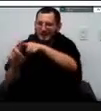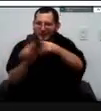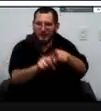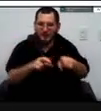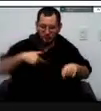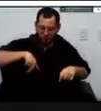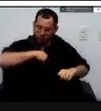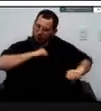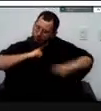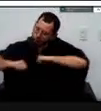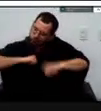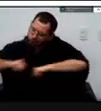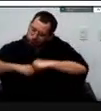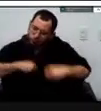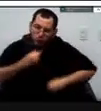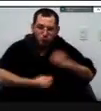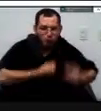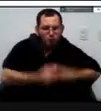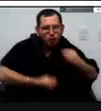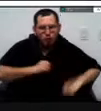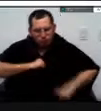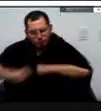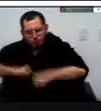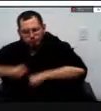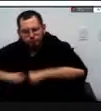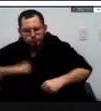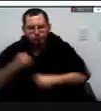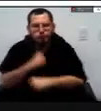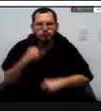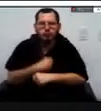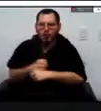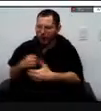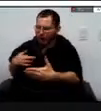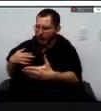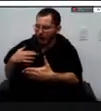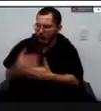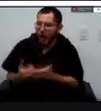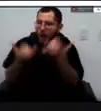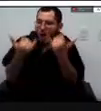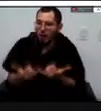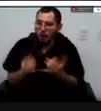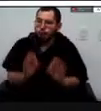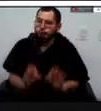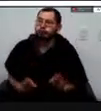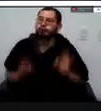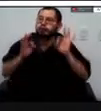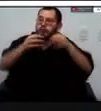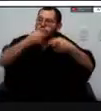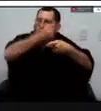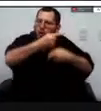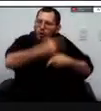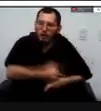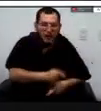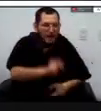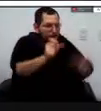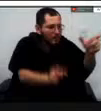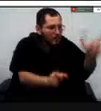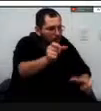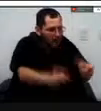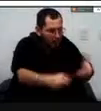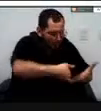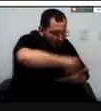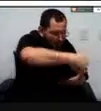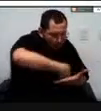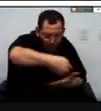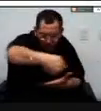hasta el día de hoy satisfactoriamente a todas las demandas que nos ha generado los